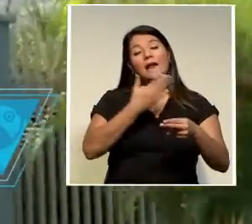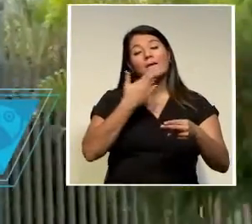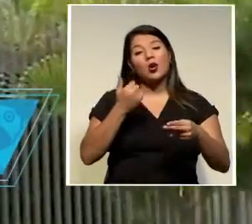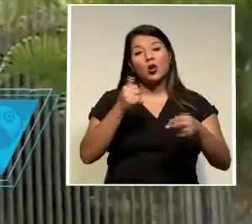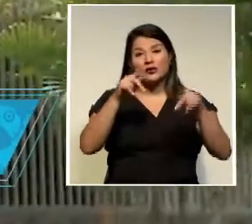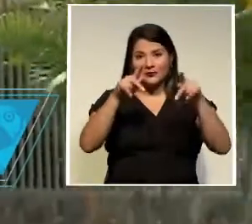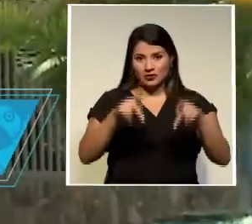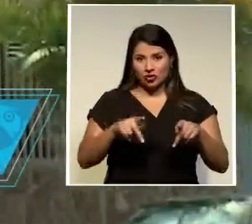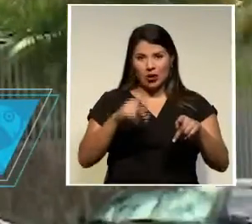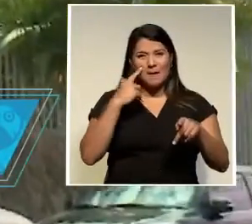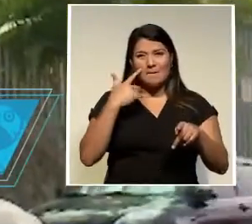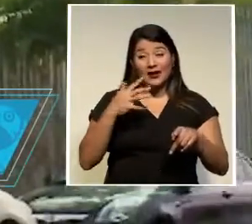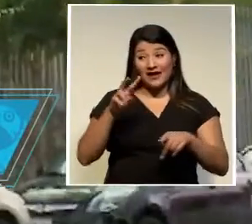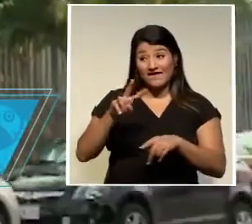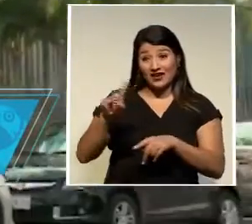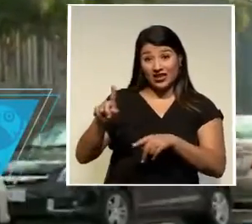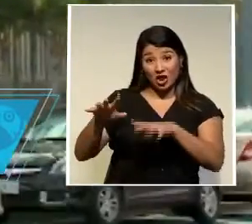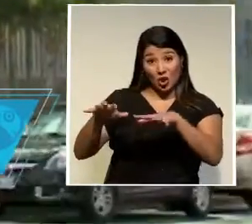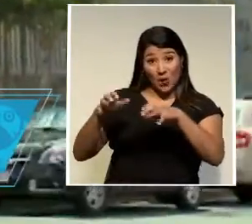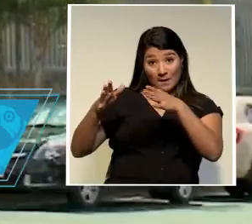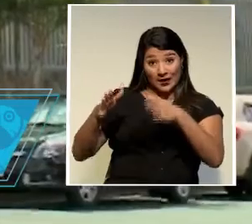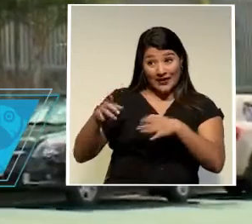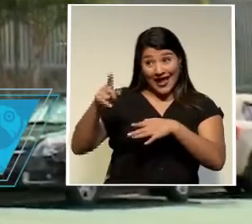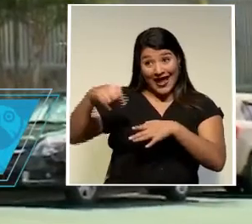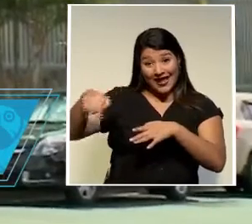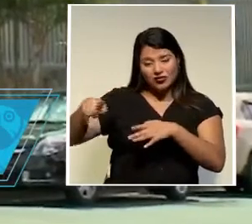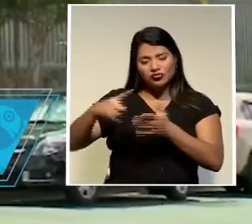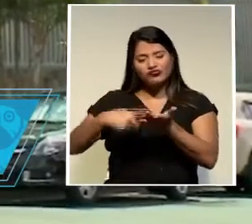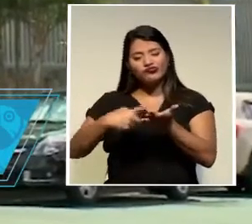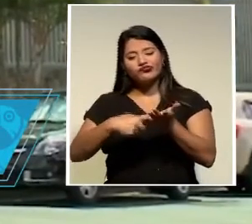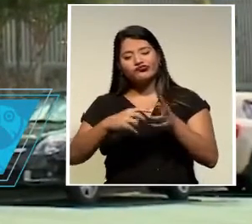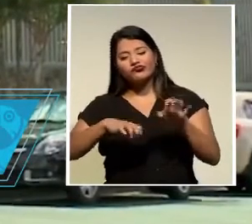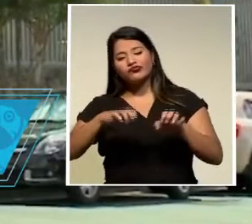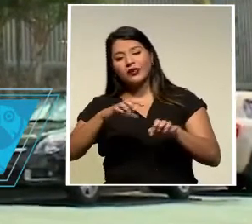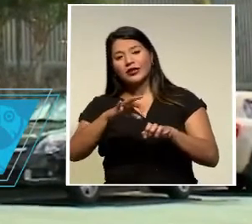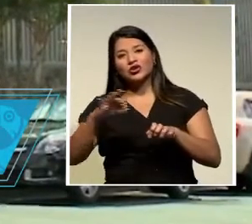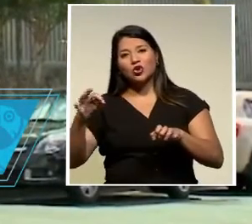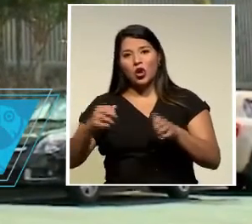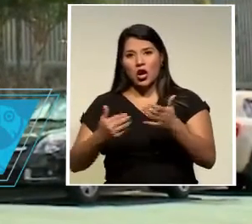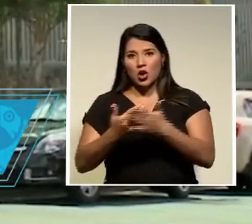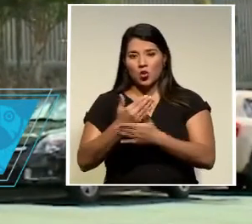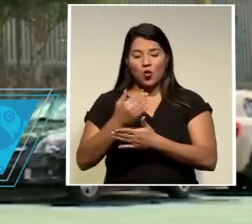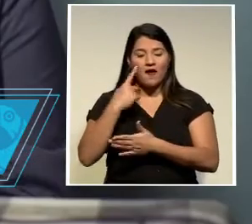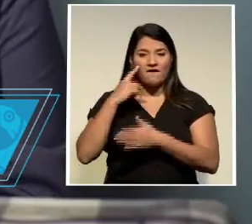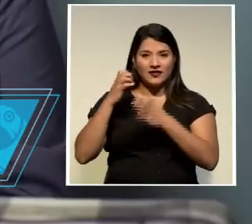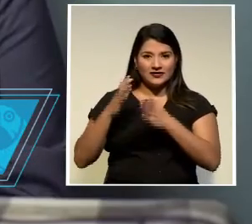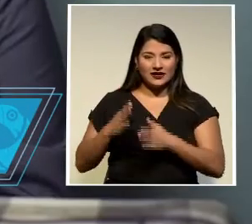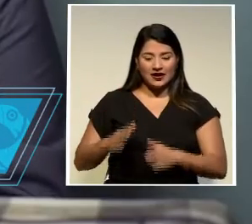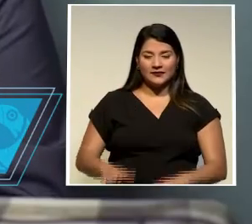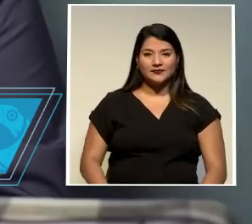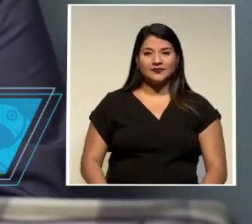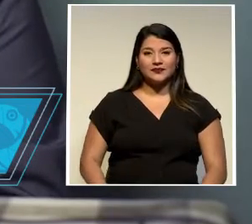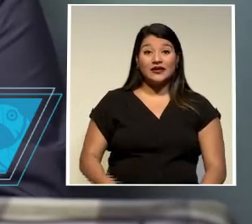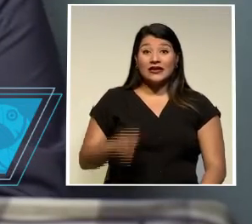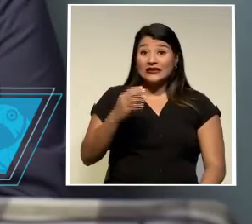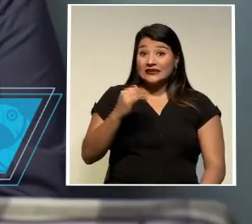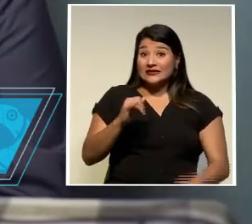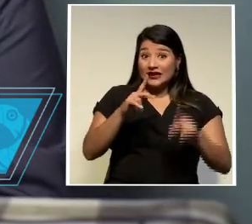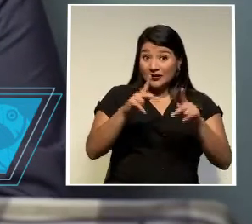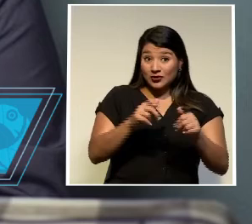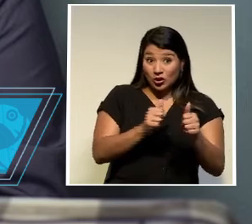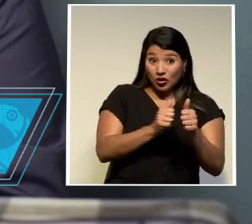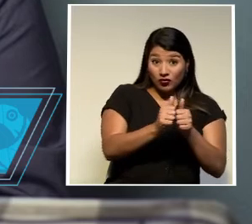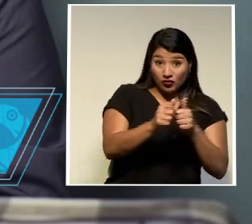22 magistrados de la corte plena elija el nuevo o la nueva jerarca de la fiscalía las personas que superen las fases